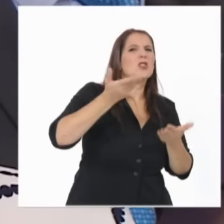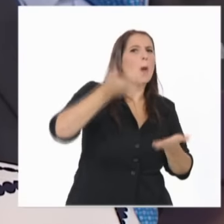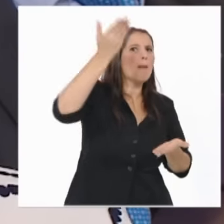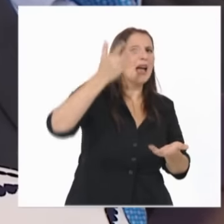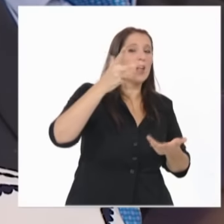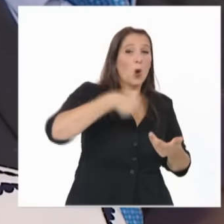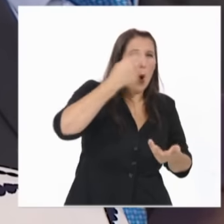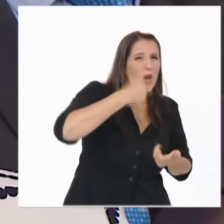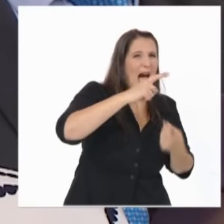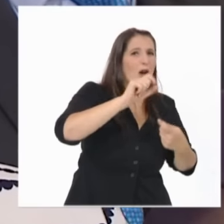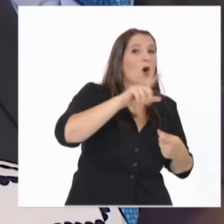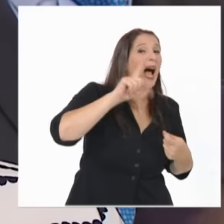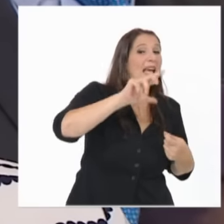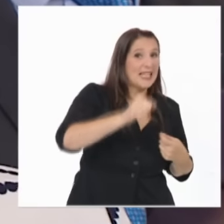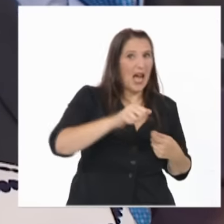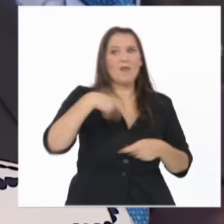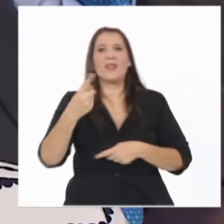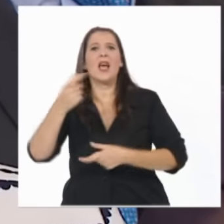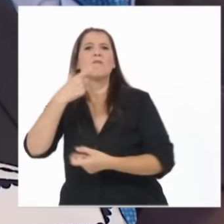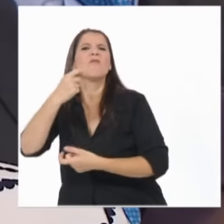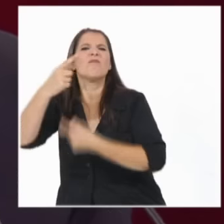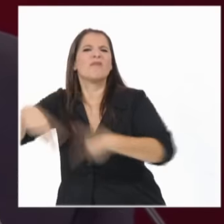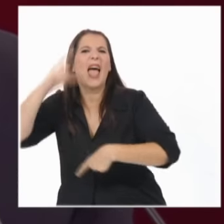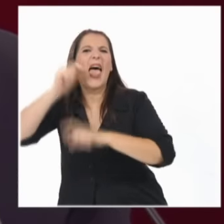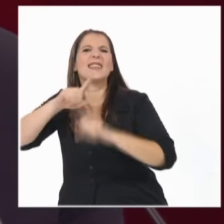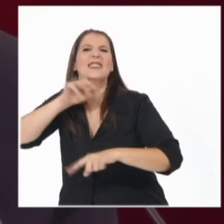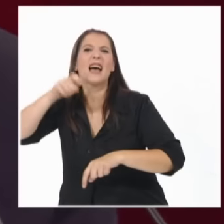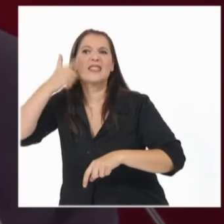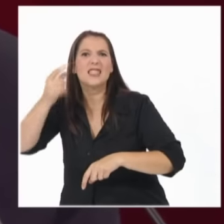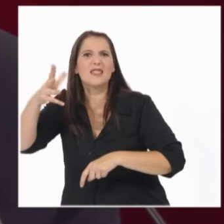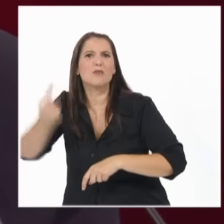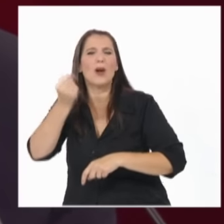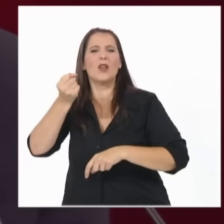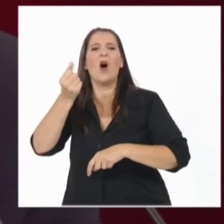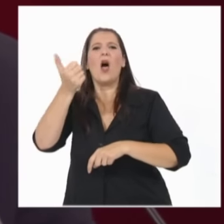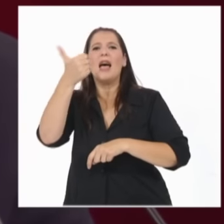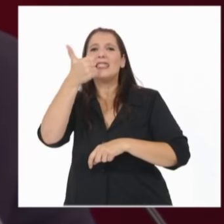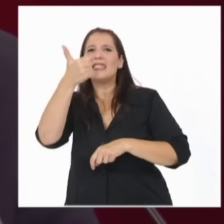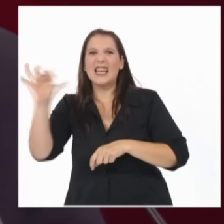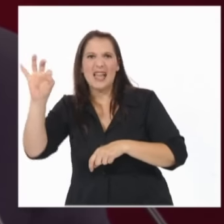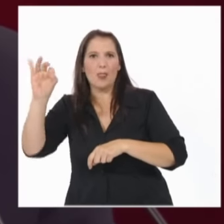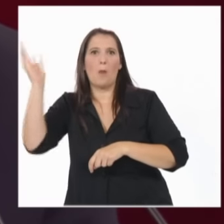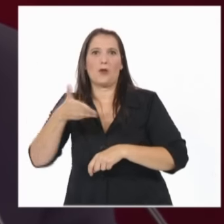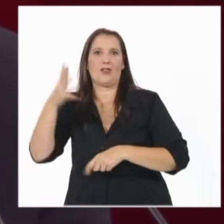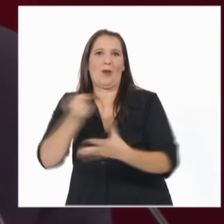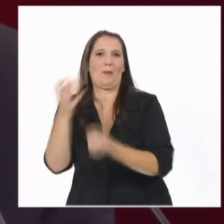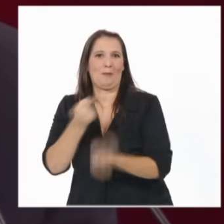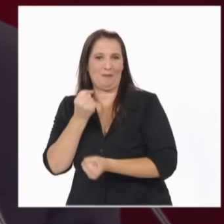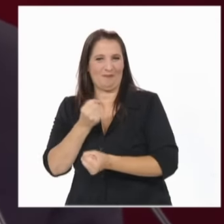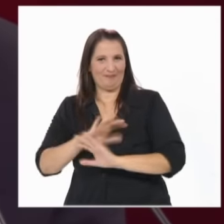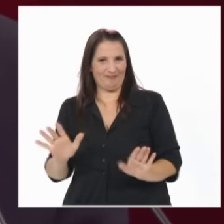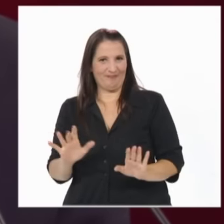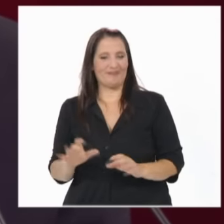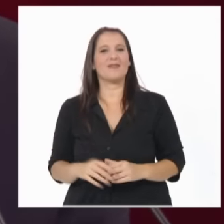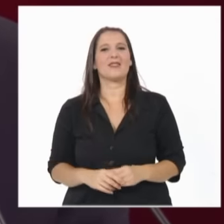más de éxtasis. El Congreso acompañó estos esfuerzos con la sanción de leyes como la flagrancia,